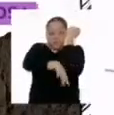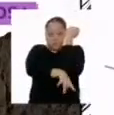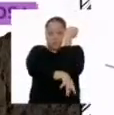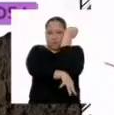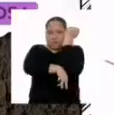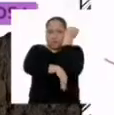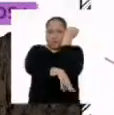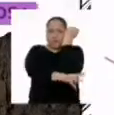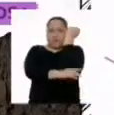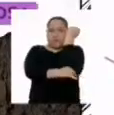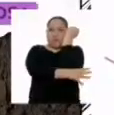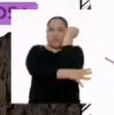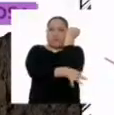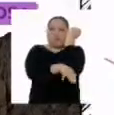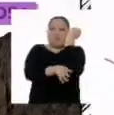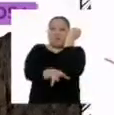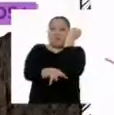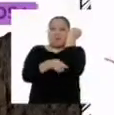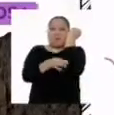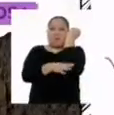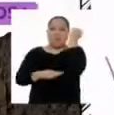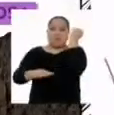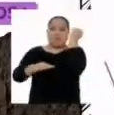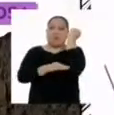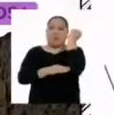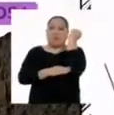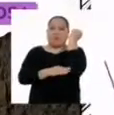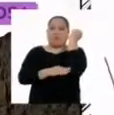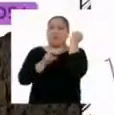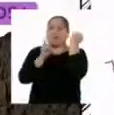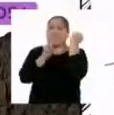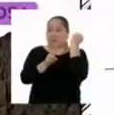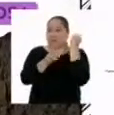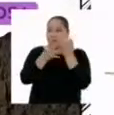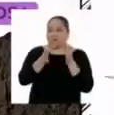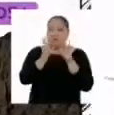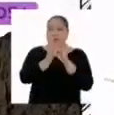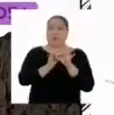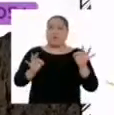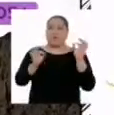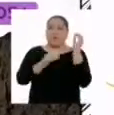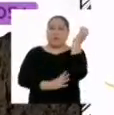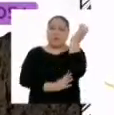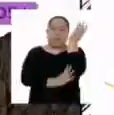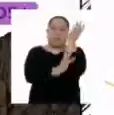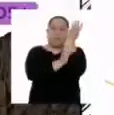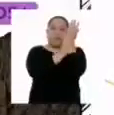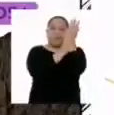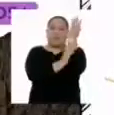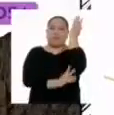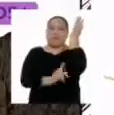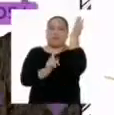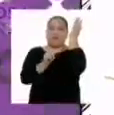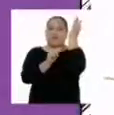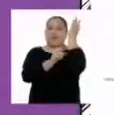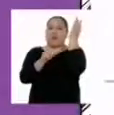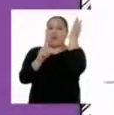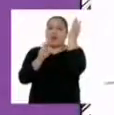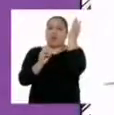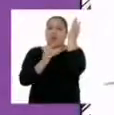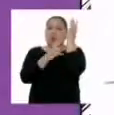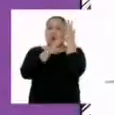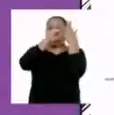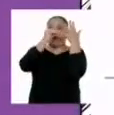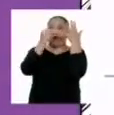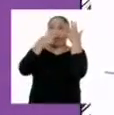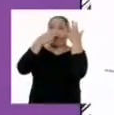del tallo. Sobre las raíces se encuentran dos órganos muy importantes, el tallo y las hojas. El